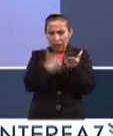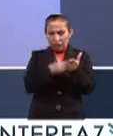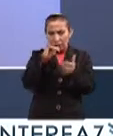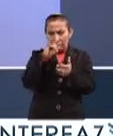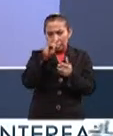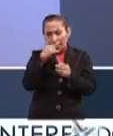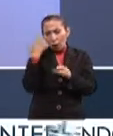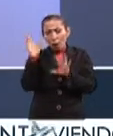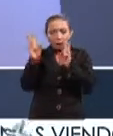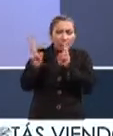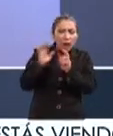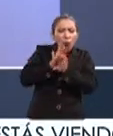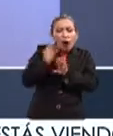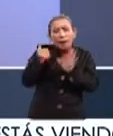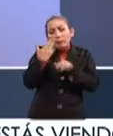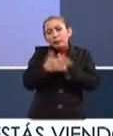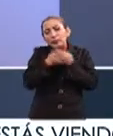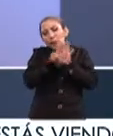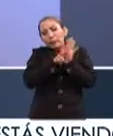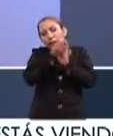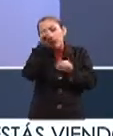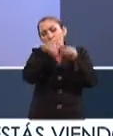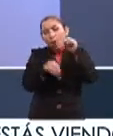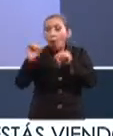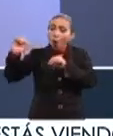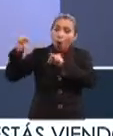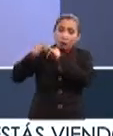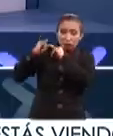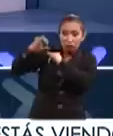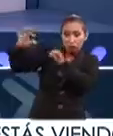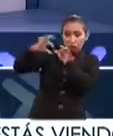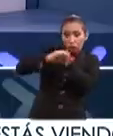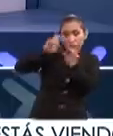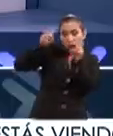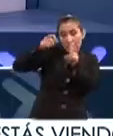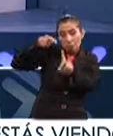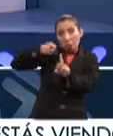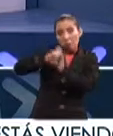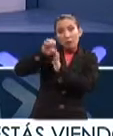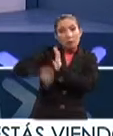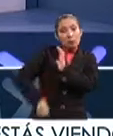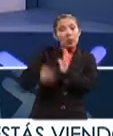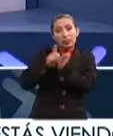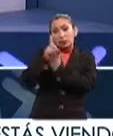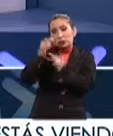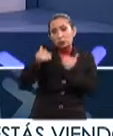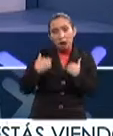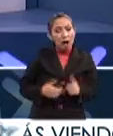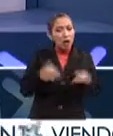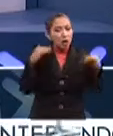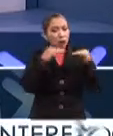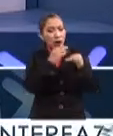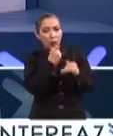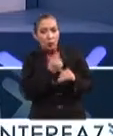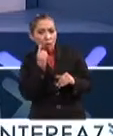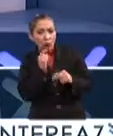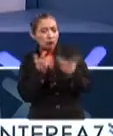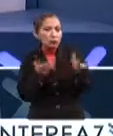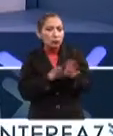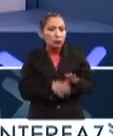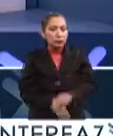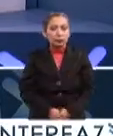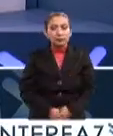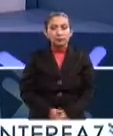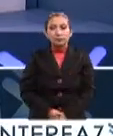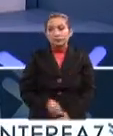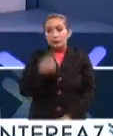desde el Politécnico o también colaboran con otras instituciones en temas específicos como por ejemplo derechos humanos, igualdad de género, etcétera? Claro